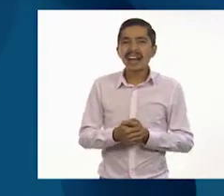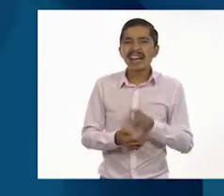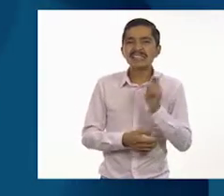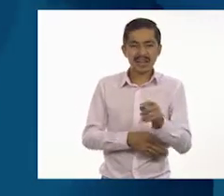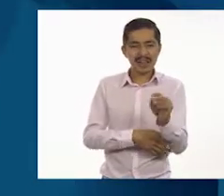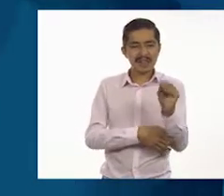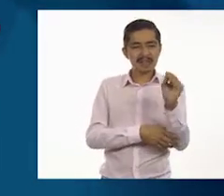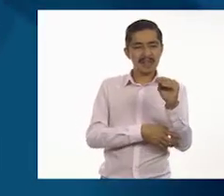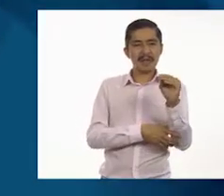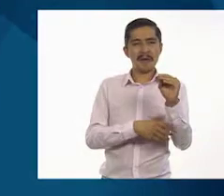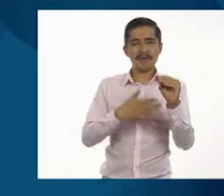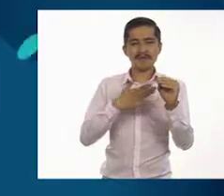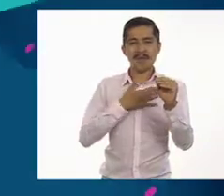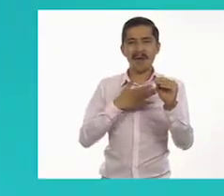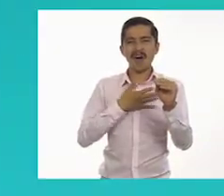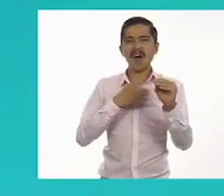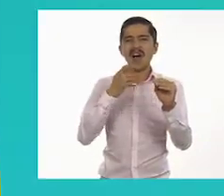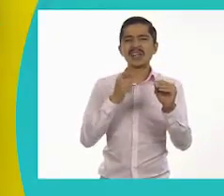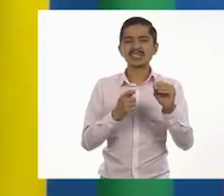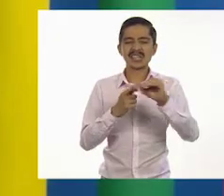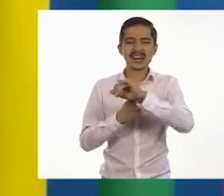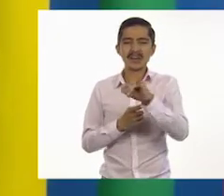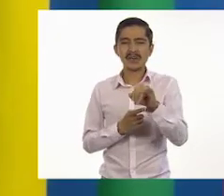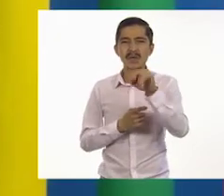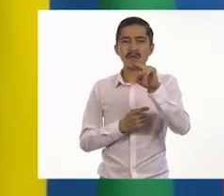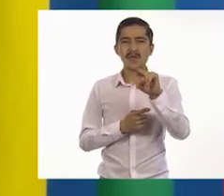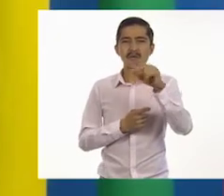juglar de México! ¡Oh!